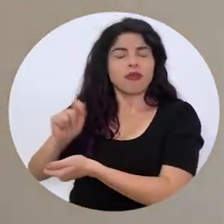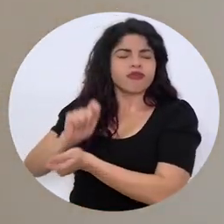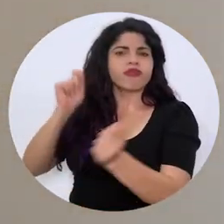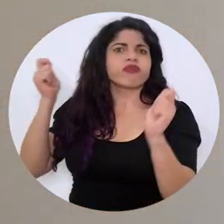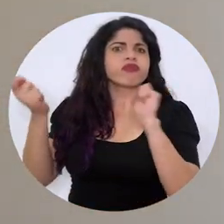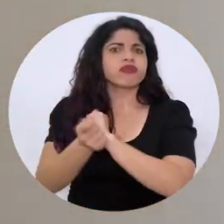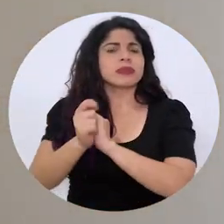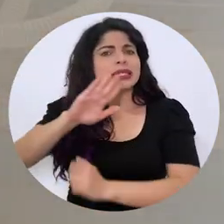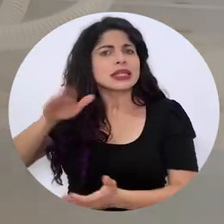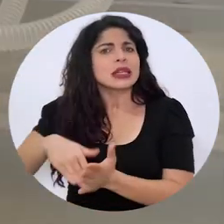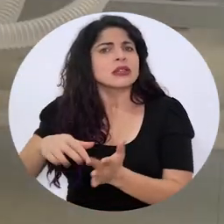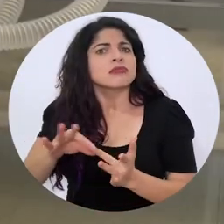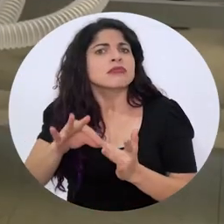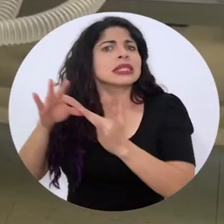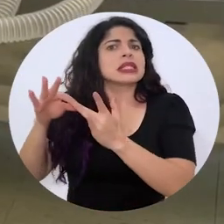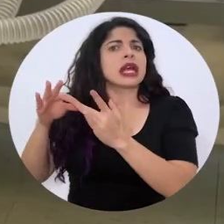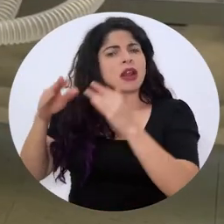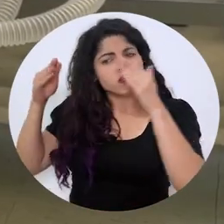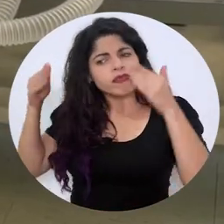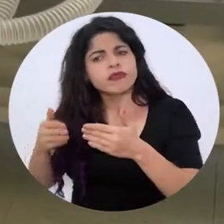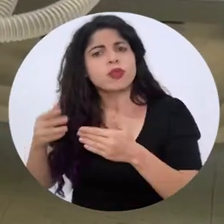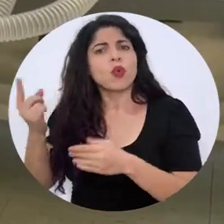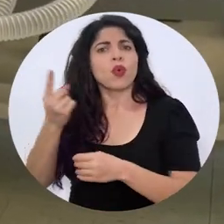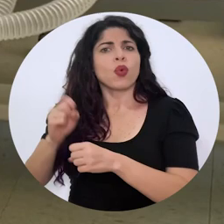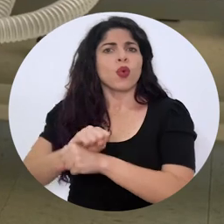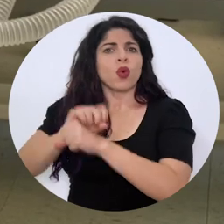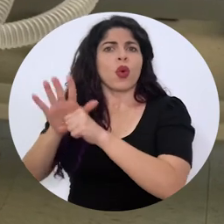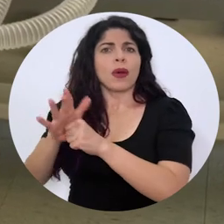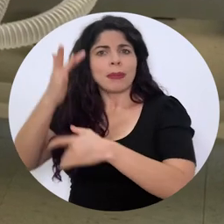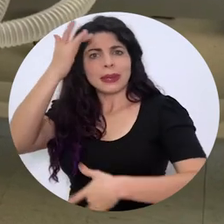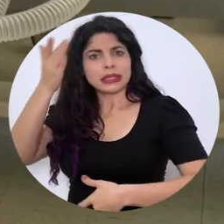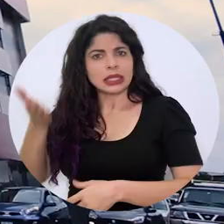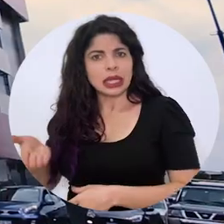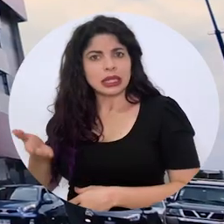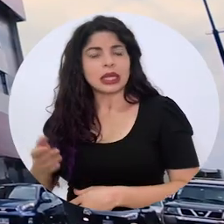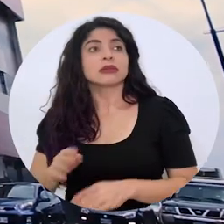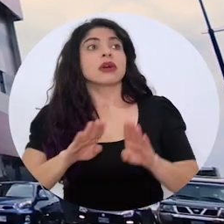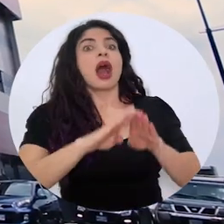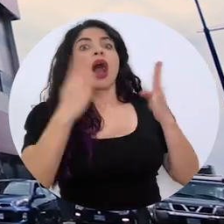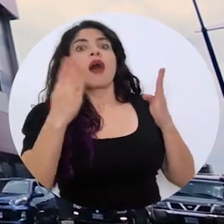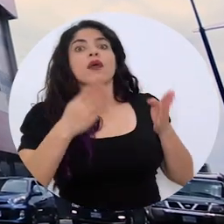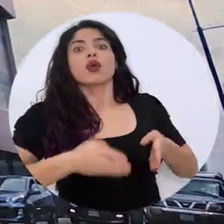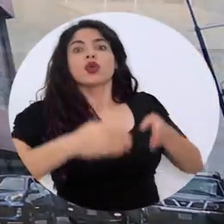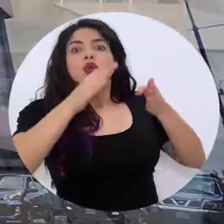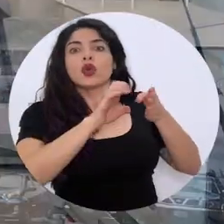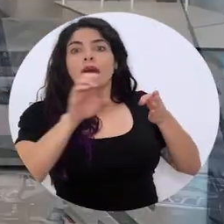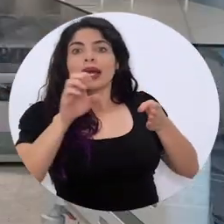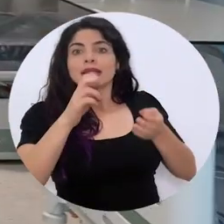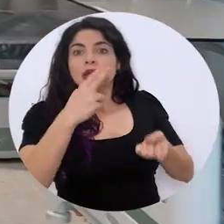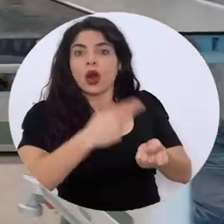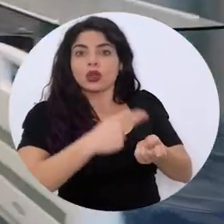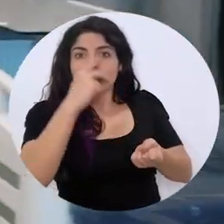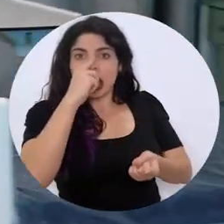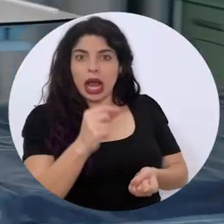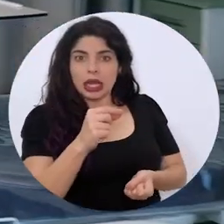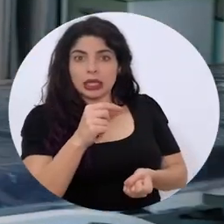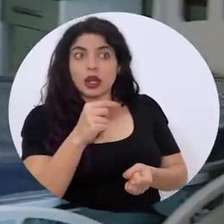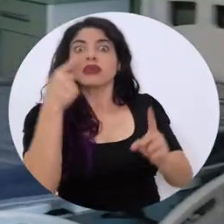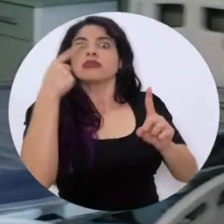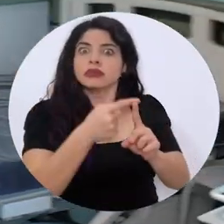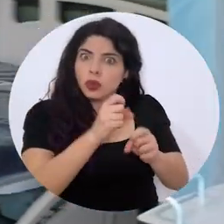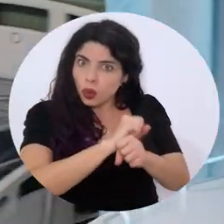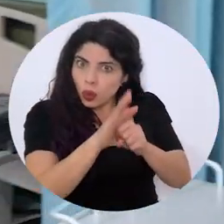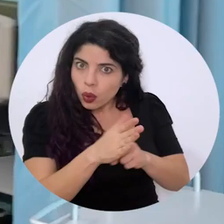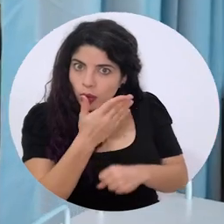se reconvirtió en un centro especializado para pacientes con COVID-19. Habilitamos la Torre Este del Hospital Calderón Guardia para